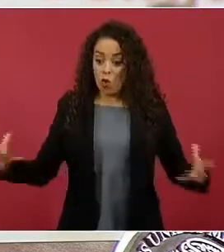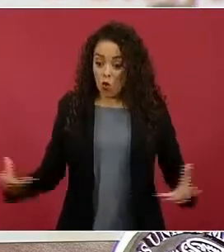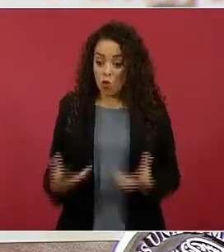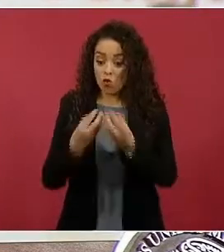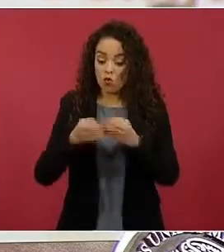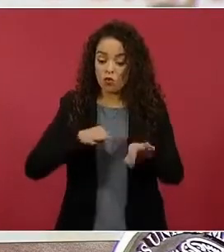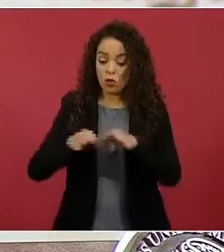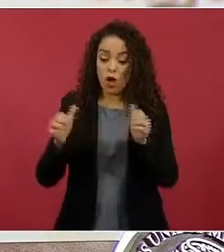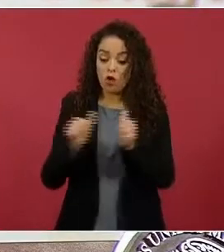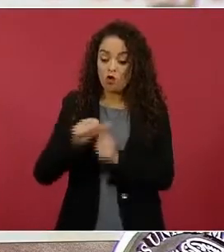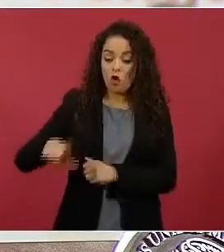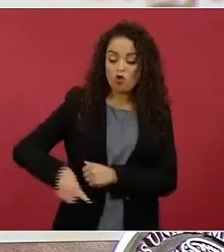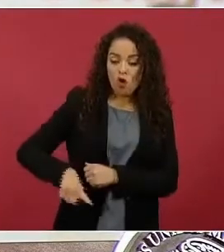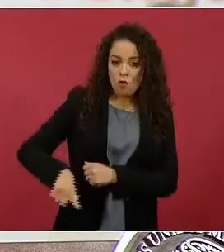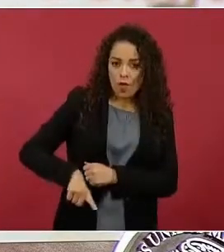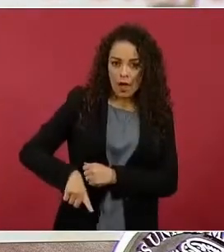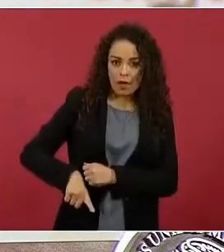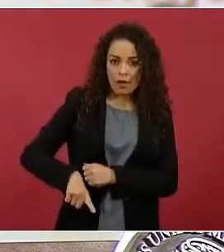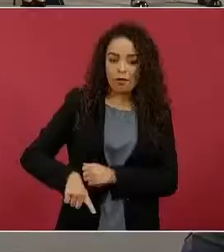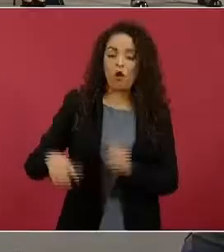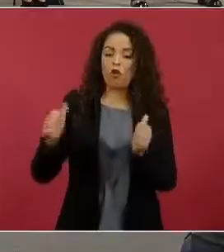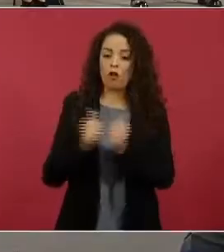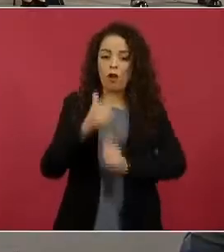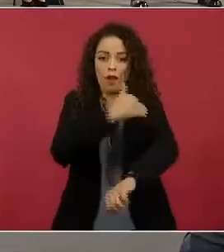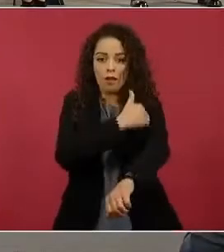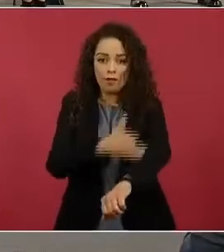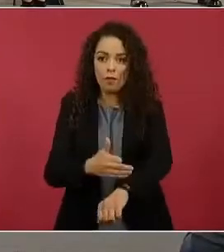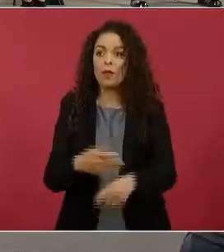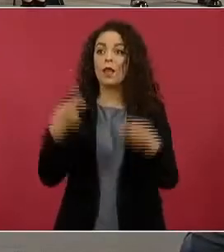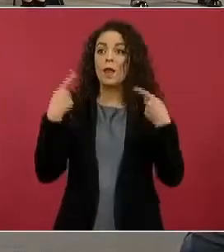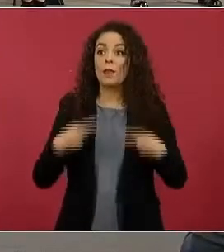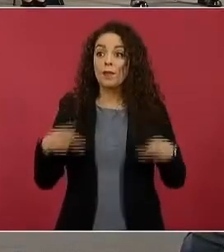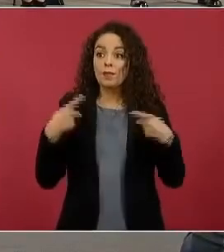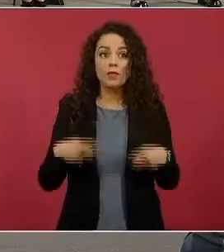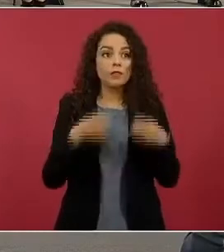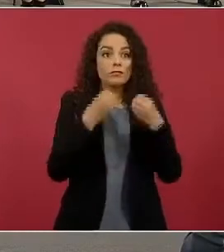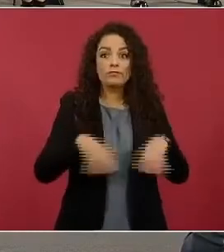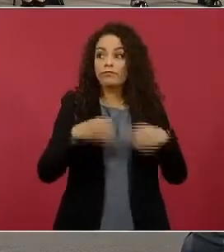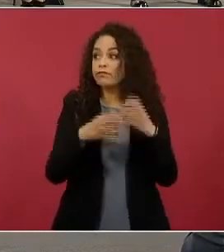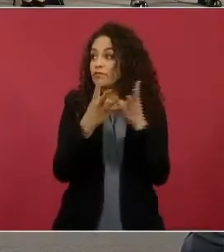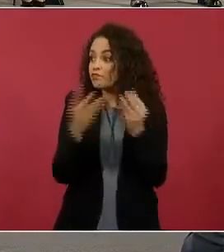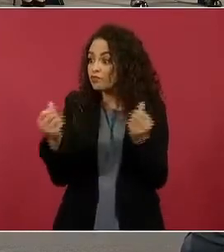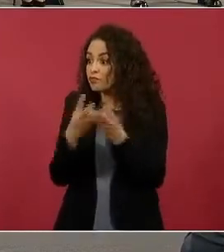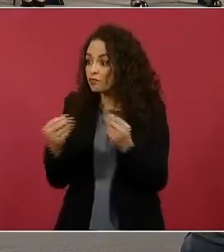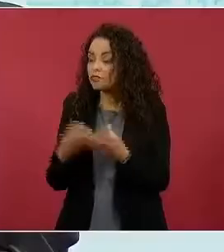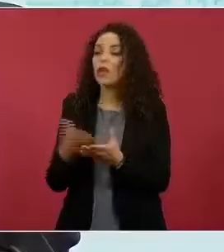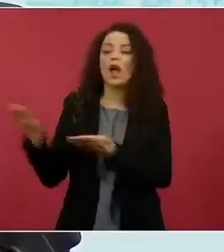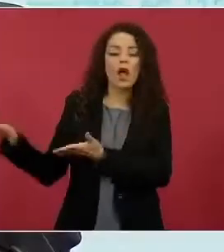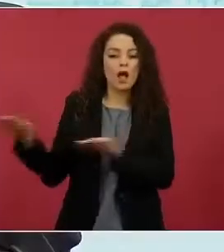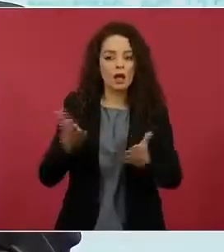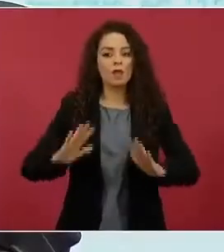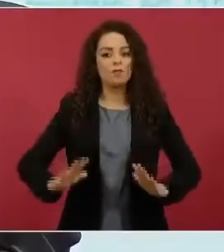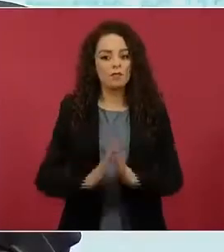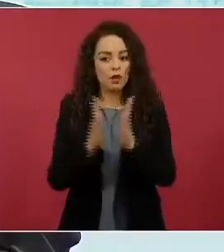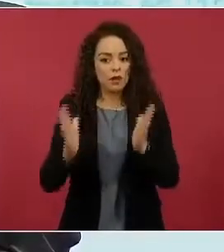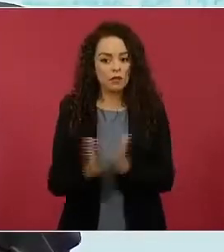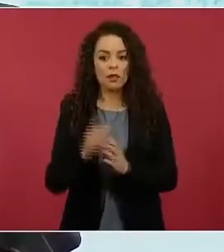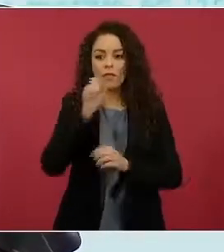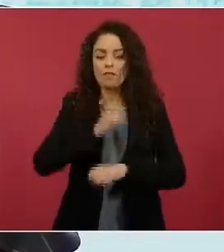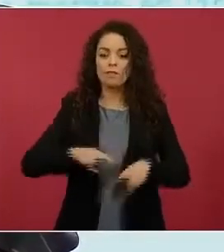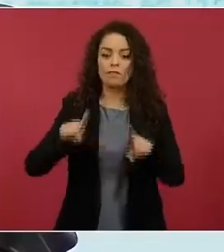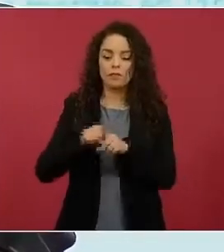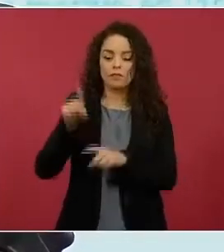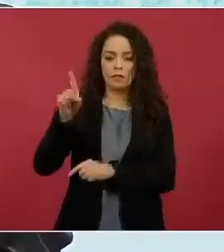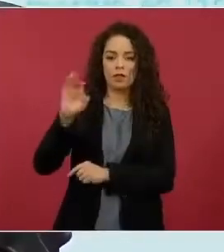gobierno del estado de Coahuila, con las familias de personas desaparecidas en ese estado, con la Fiscalía del estado de